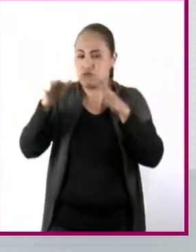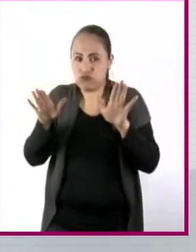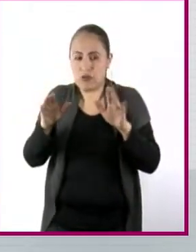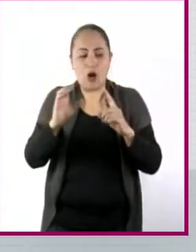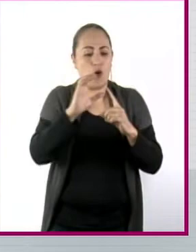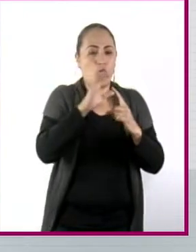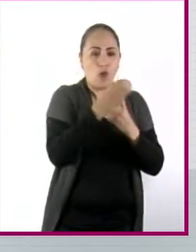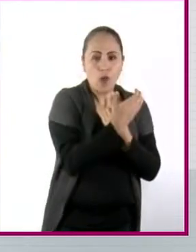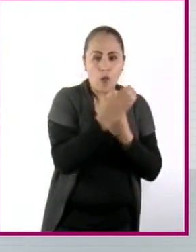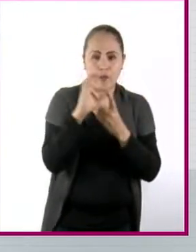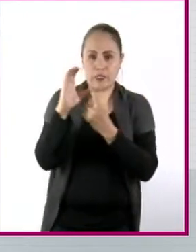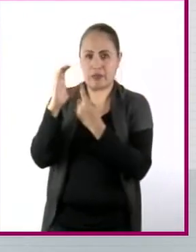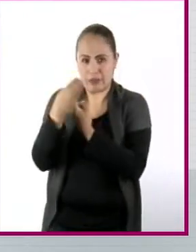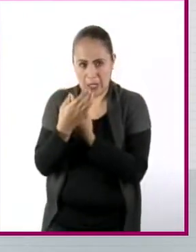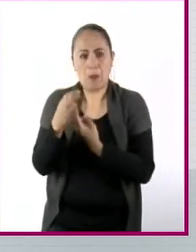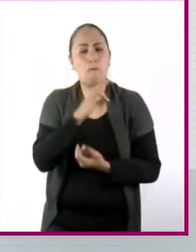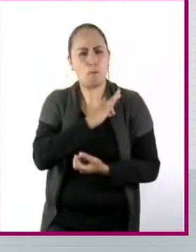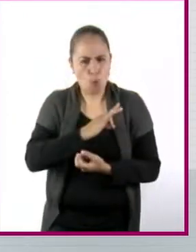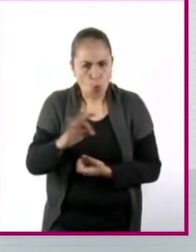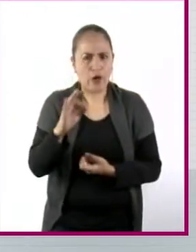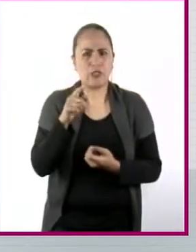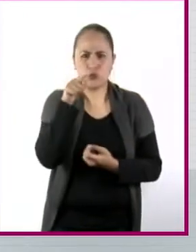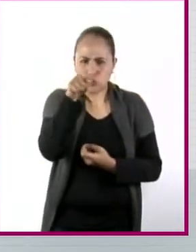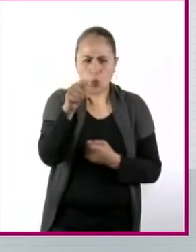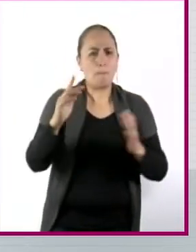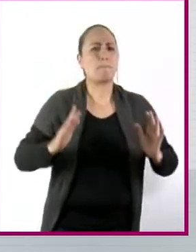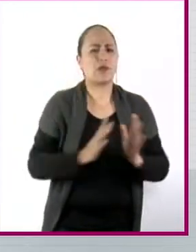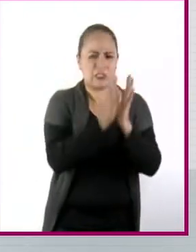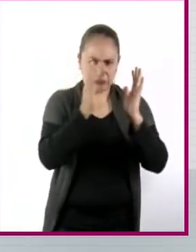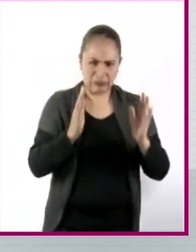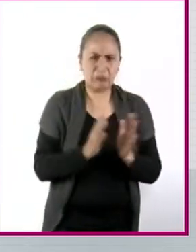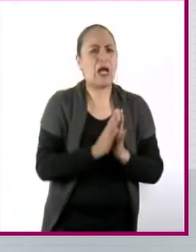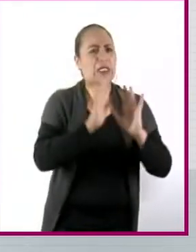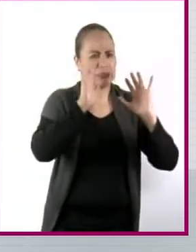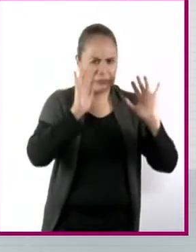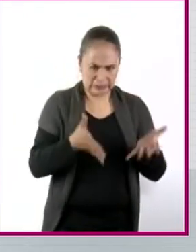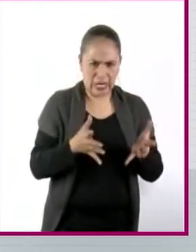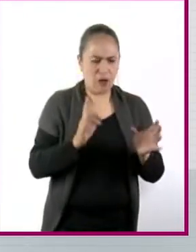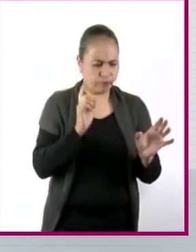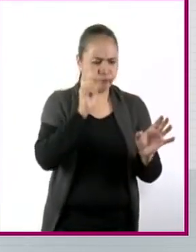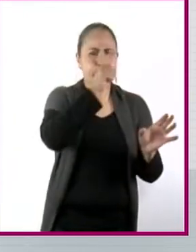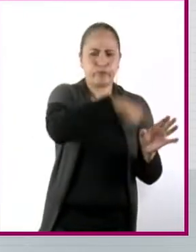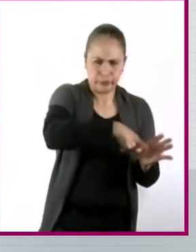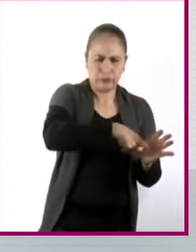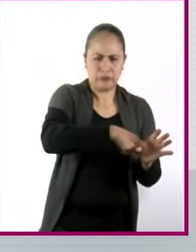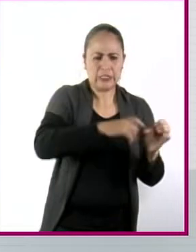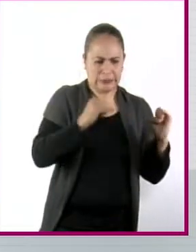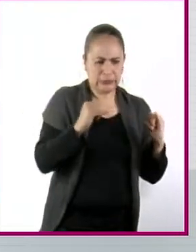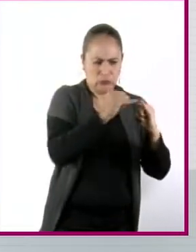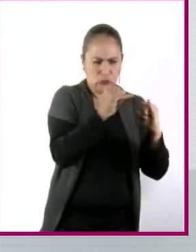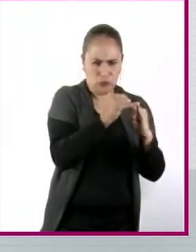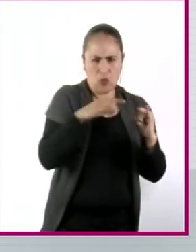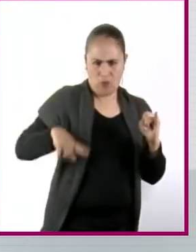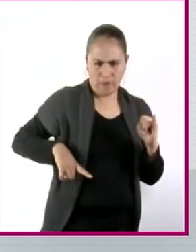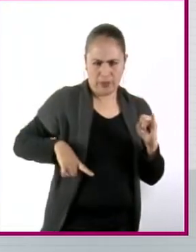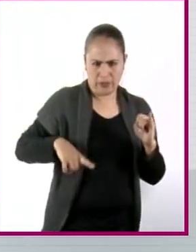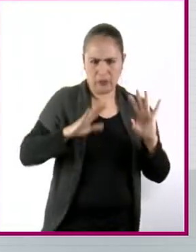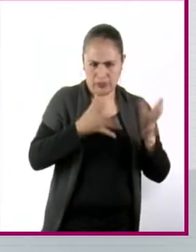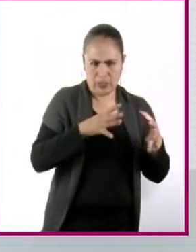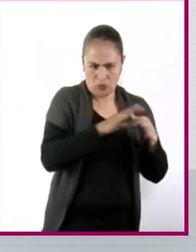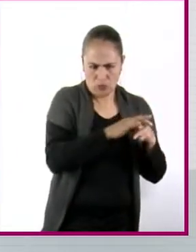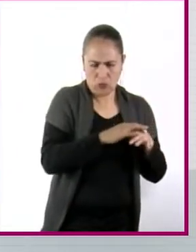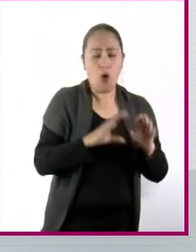comités, puedes participar en alguno que ya está de la mano con la institución o puedes crear también tu